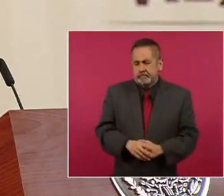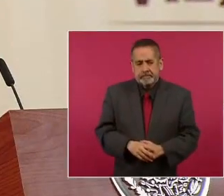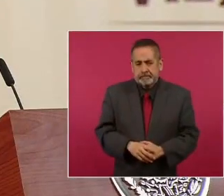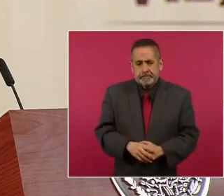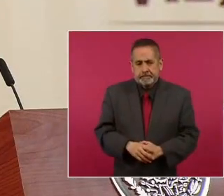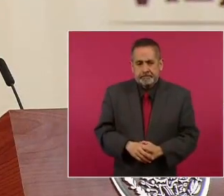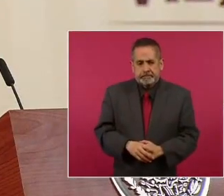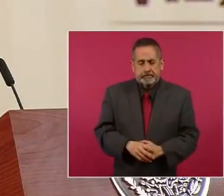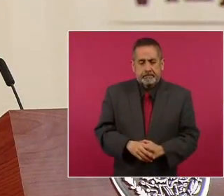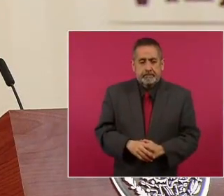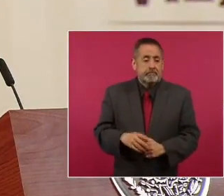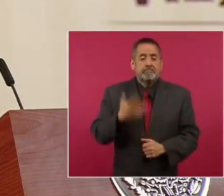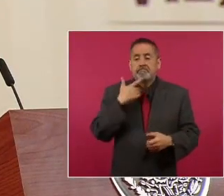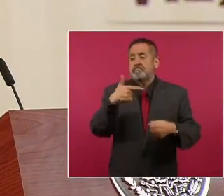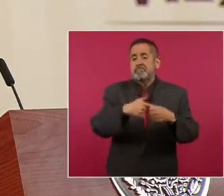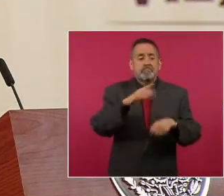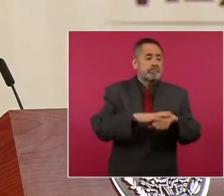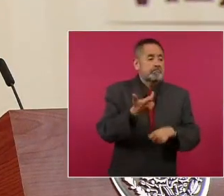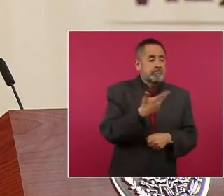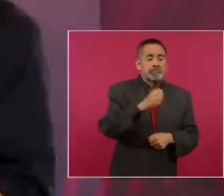decretar gasolinazos